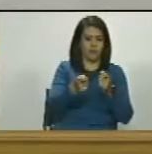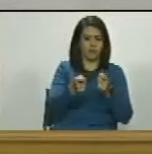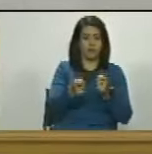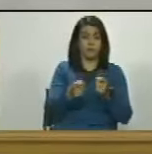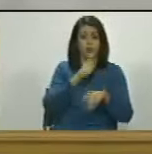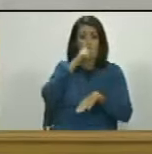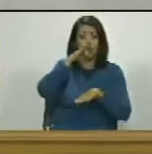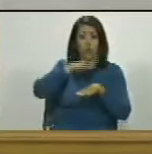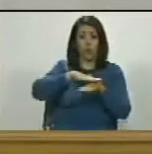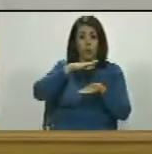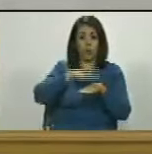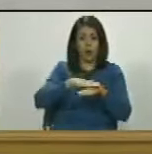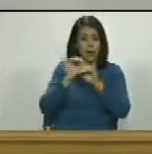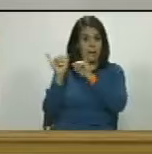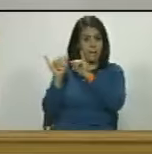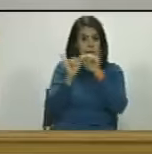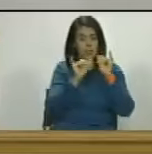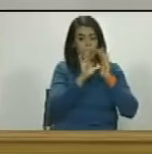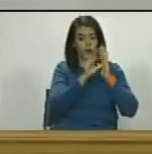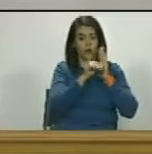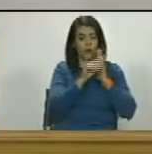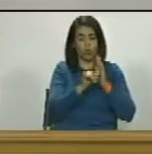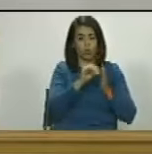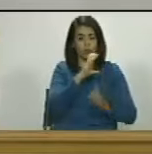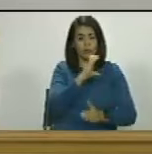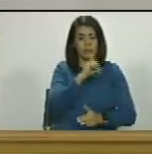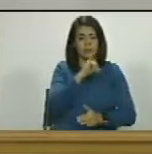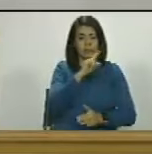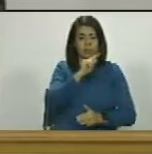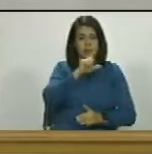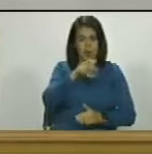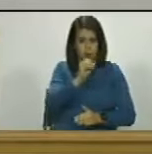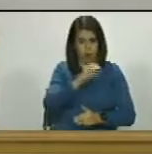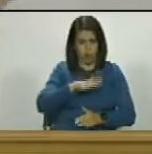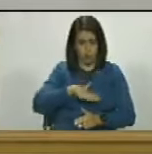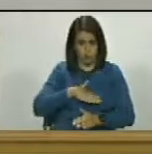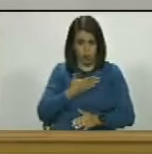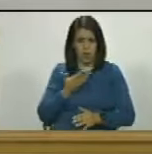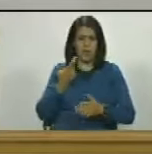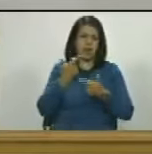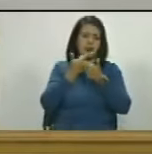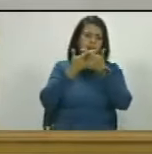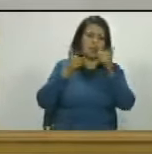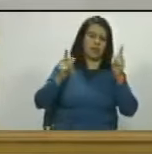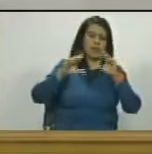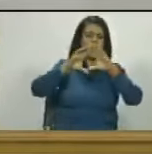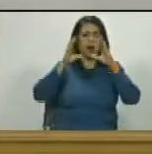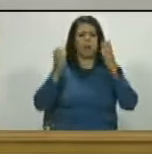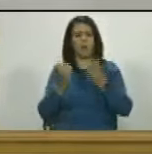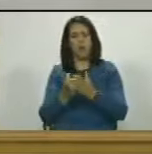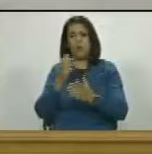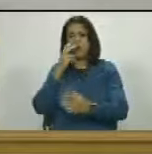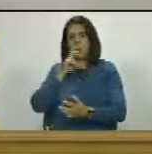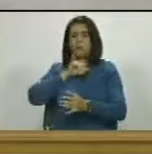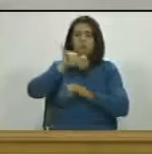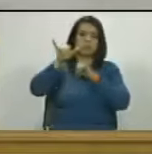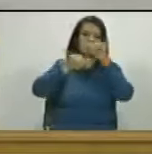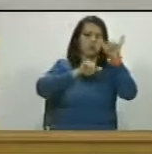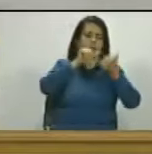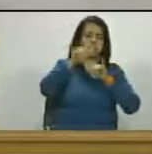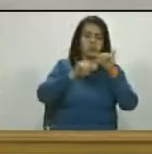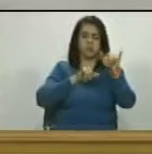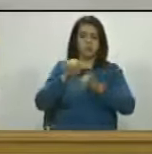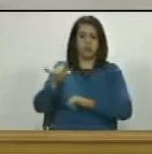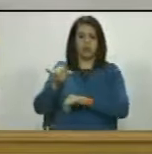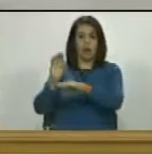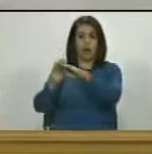intelectual y material del robo de circo puede deambular libremente por el mundo y nadie le pone ni siquiera un código